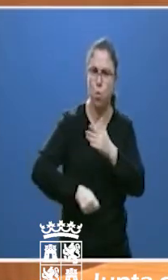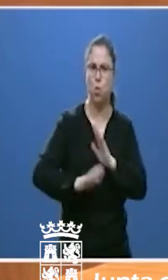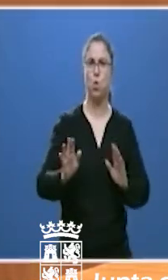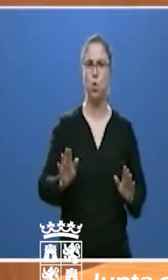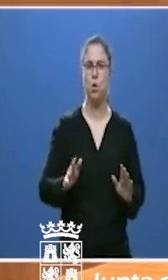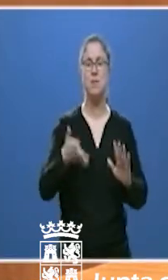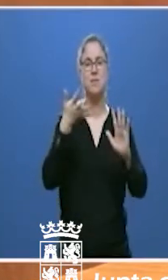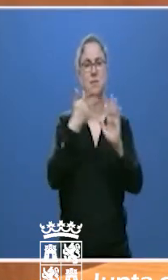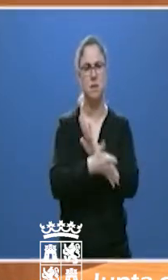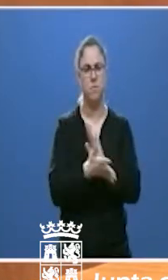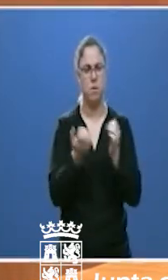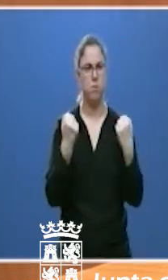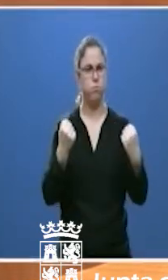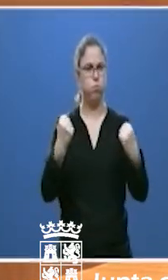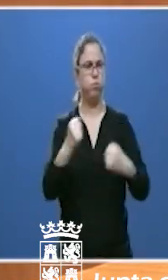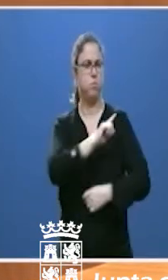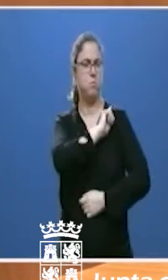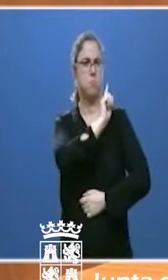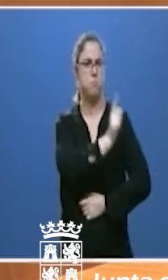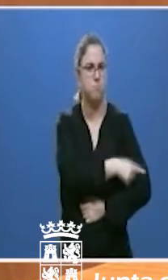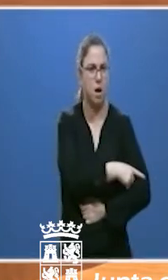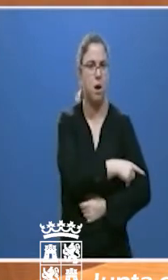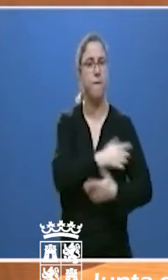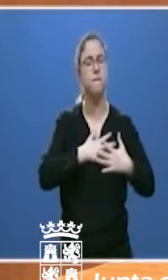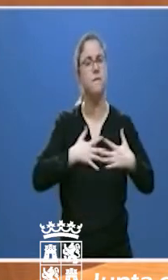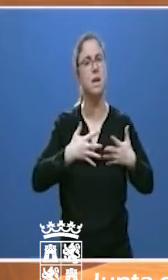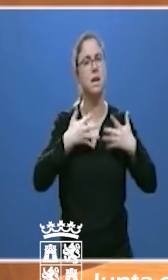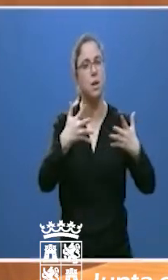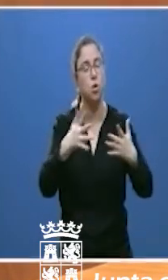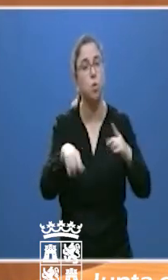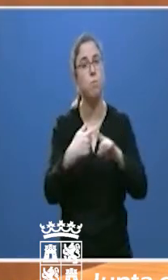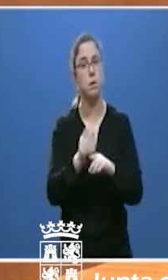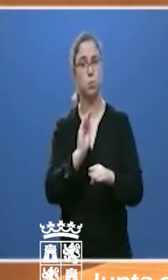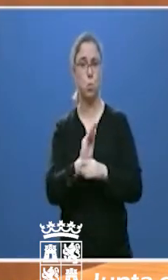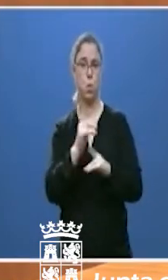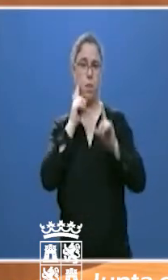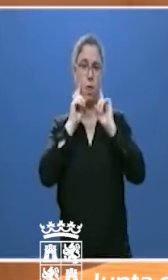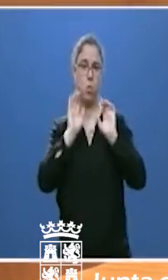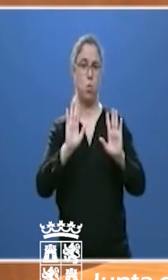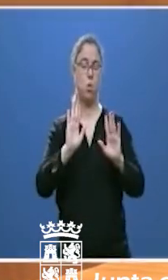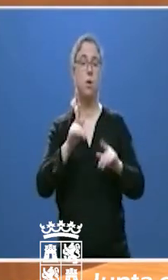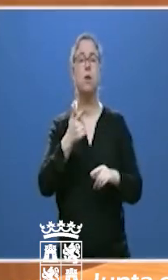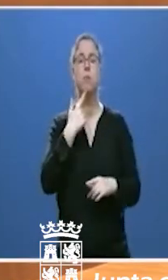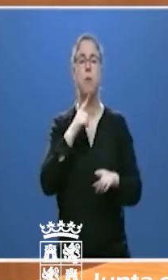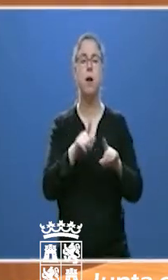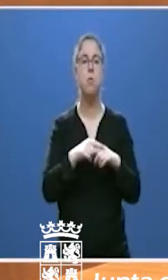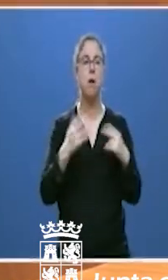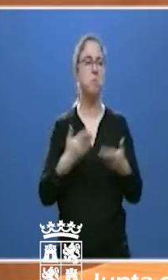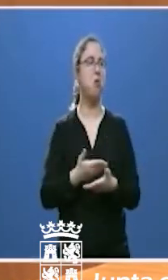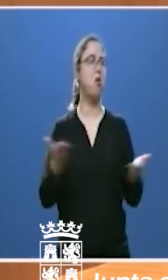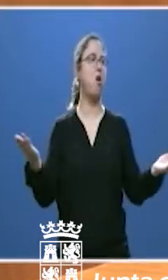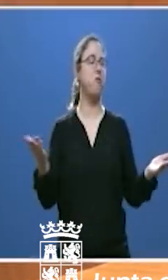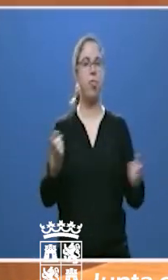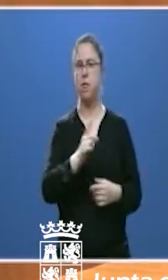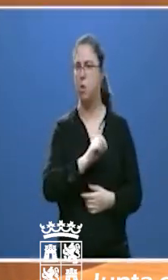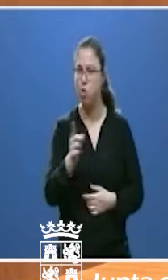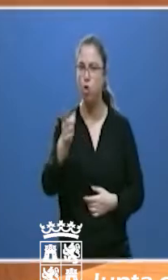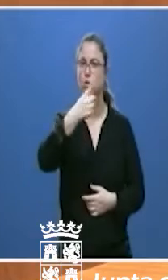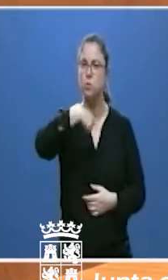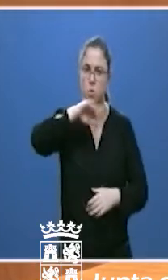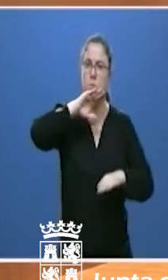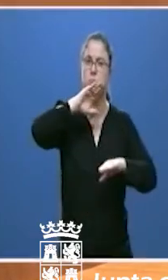que afrontar con coraje, con generosidad y con prudencia. Que nadie baje la guardia. Sigamos todos